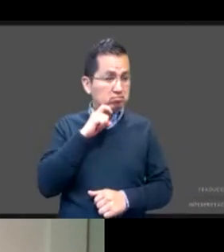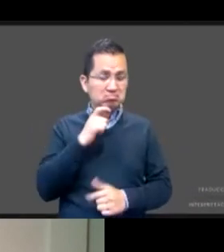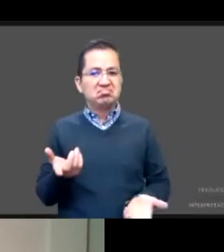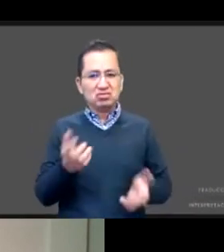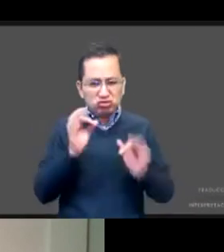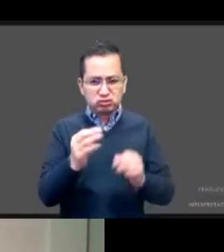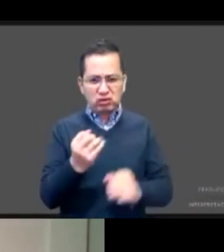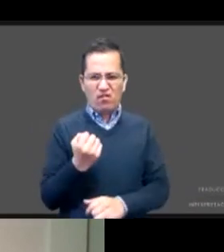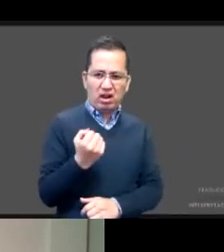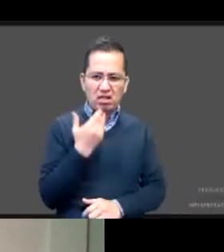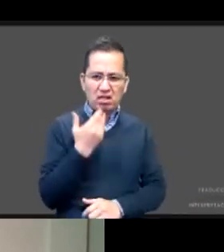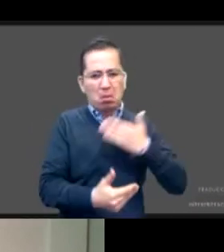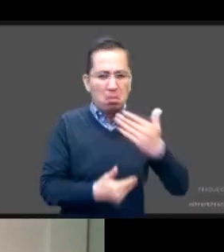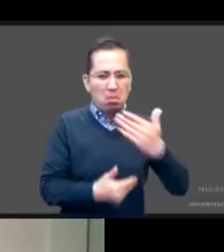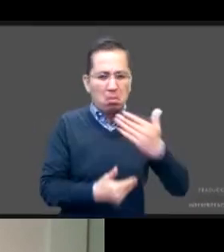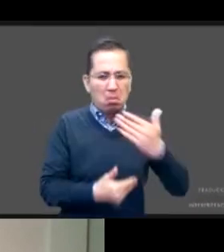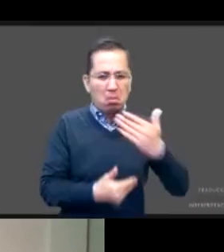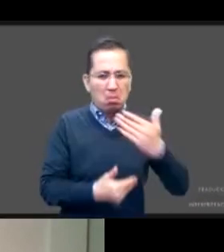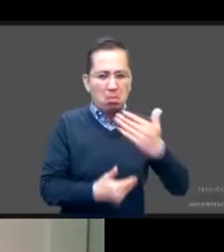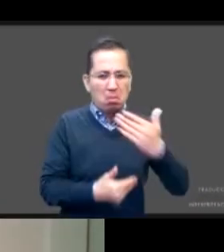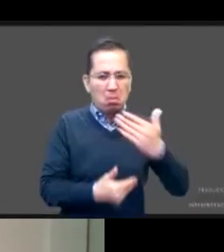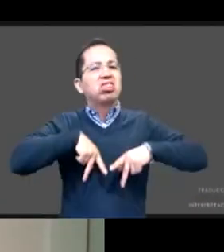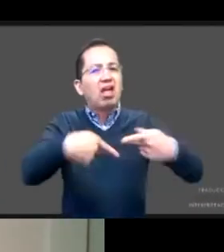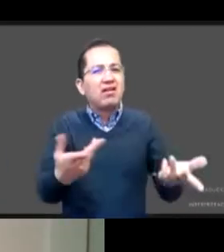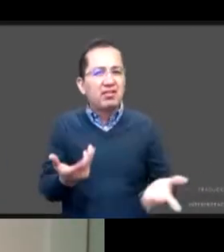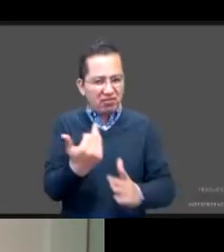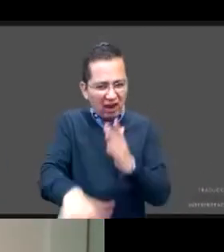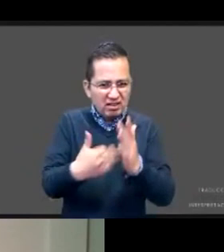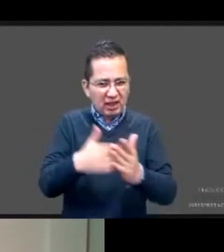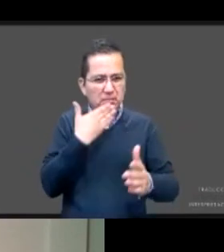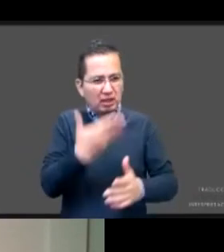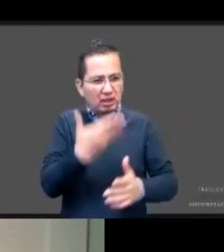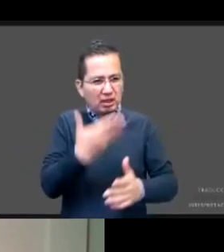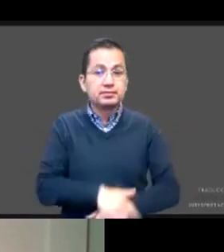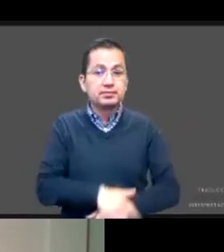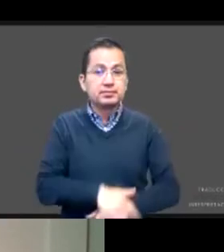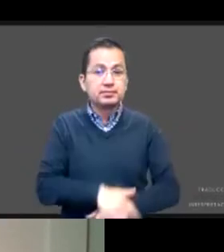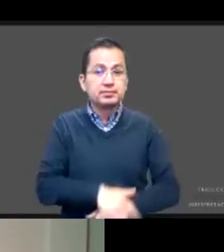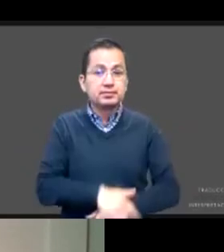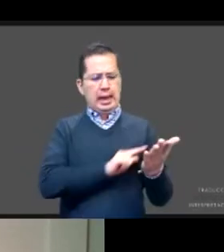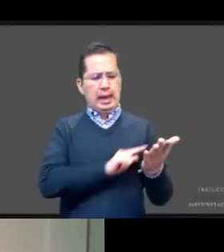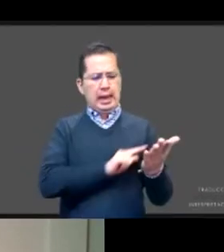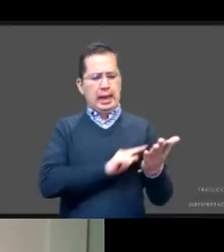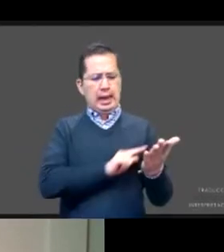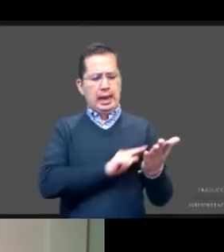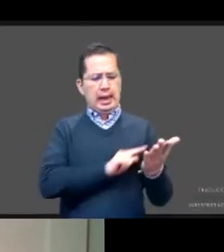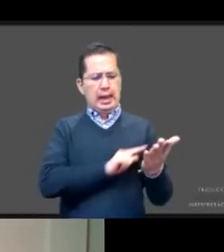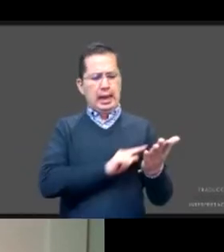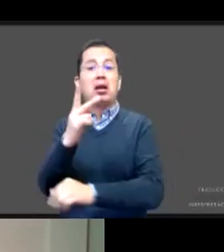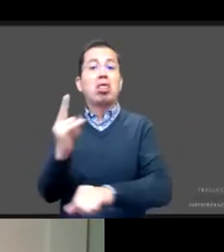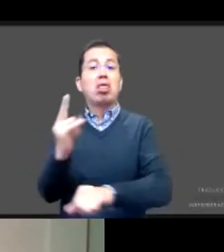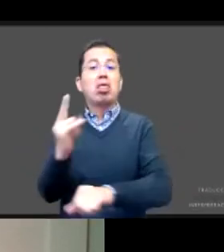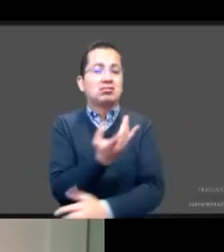Se enfrentan también la dificultad de leyes existentes, pero no cumplidas o no reglamentadas o